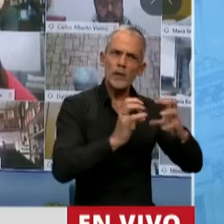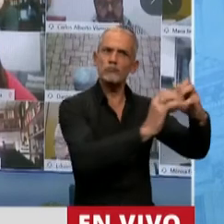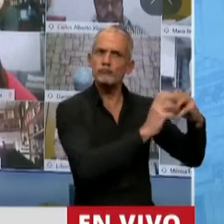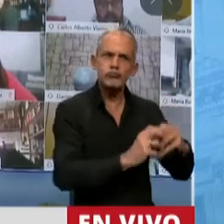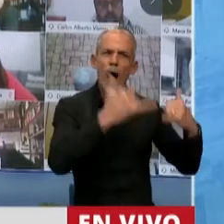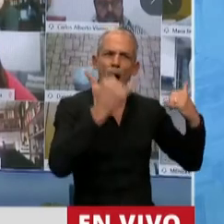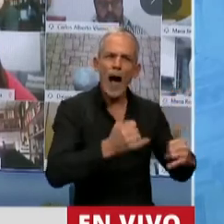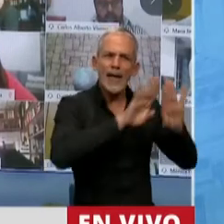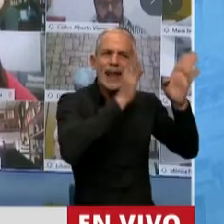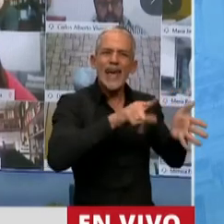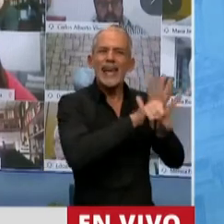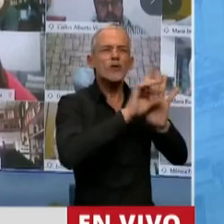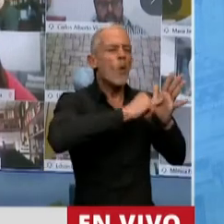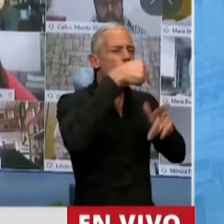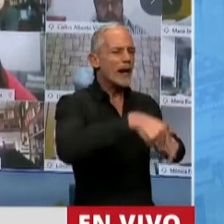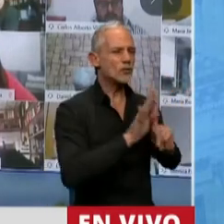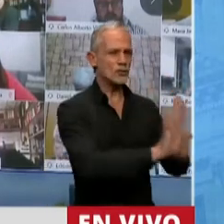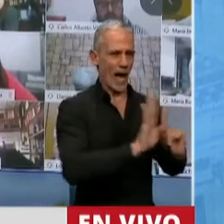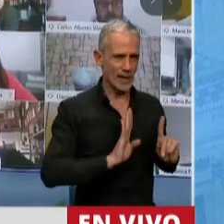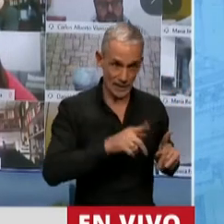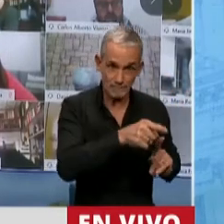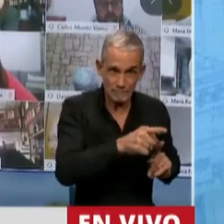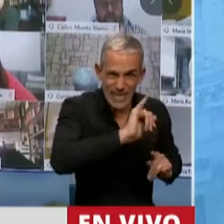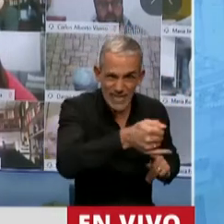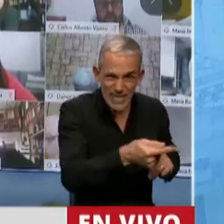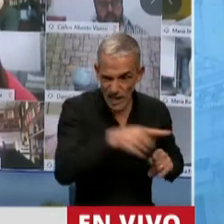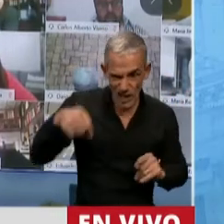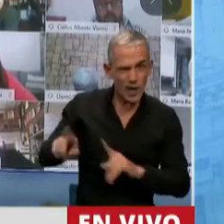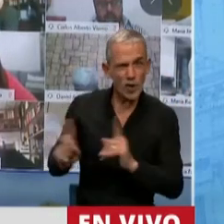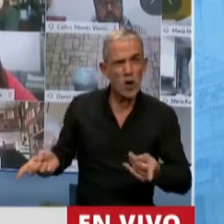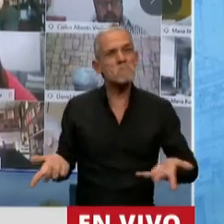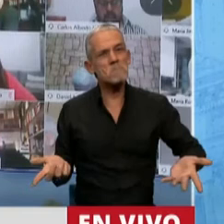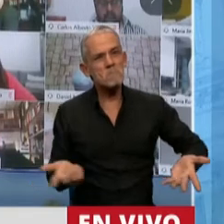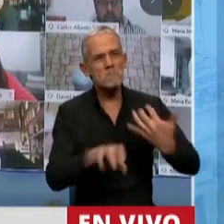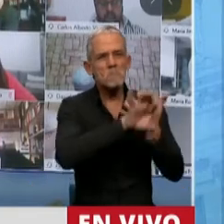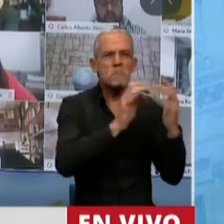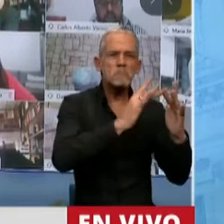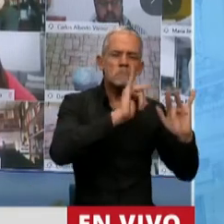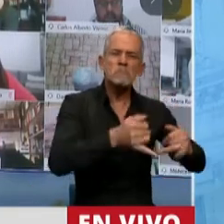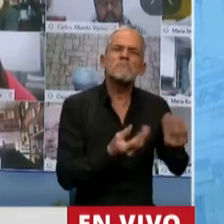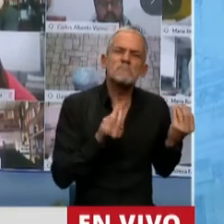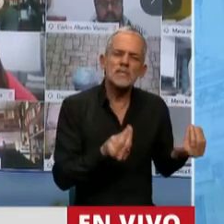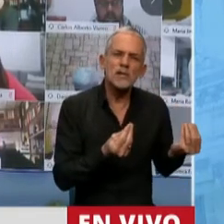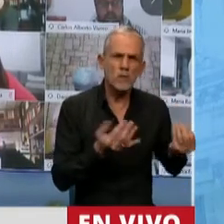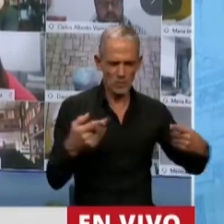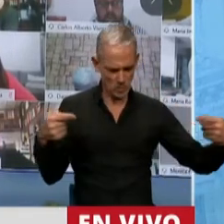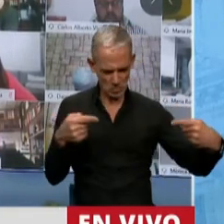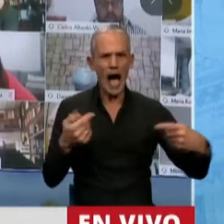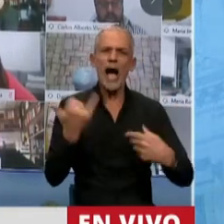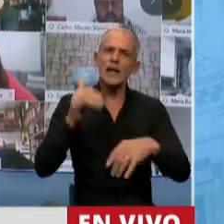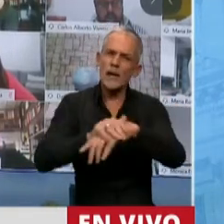entonces se podían hacer así nomás de un plumazo en sesiones telemáticas? No, hay una